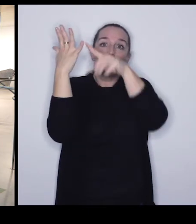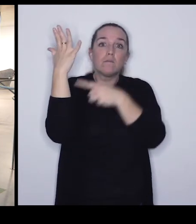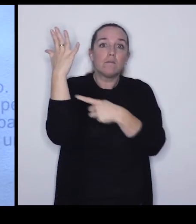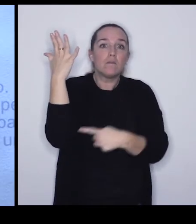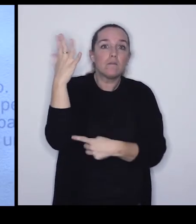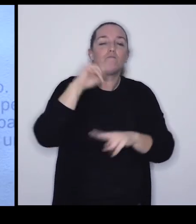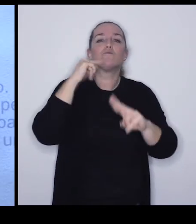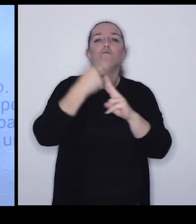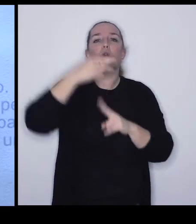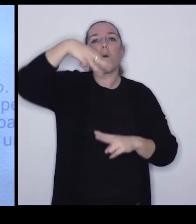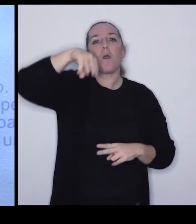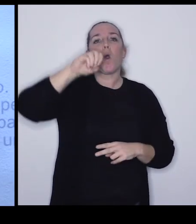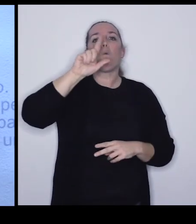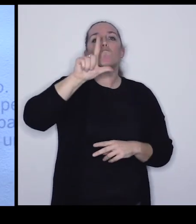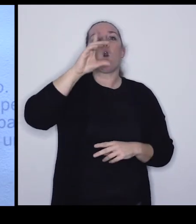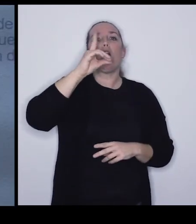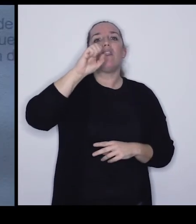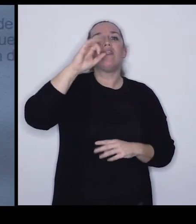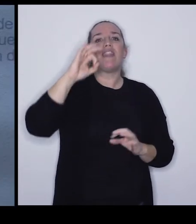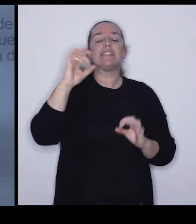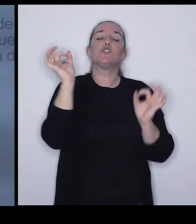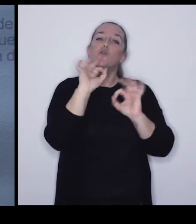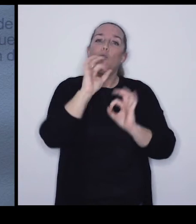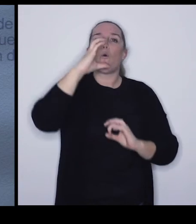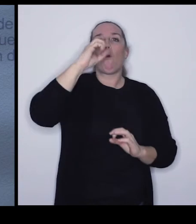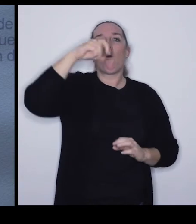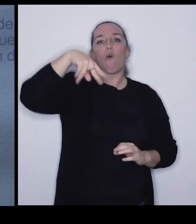hablando de moldes y contramoldes".